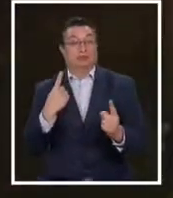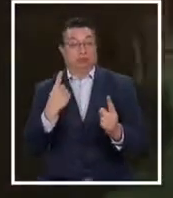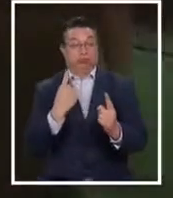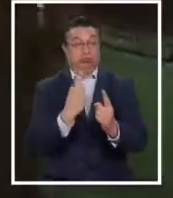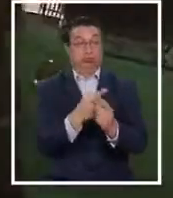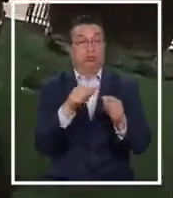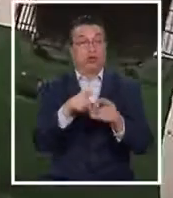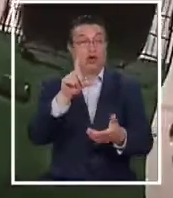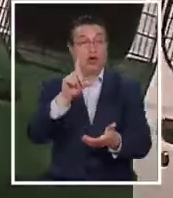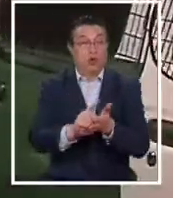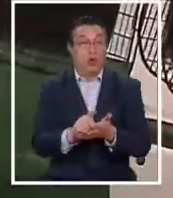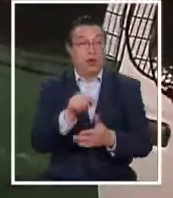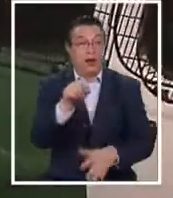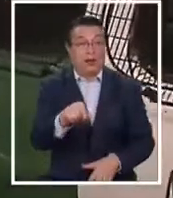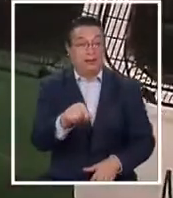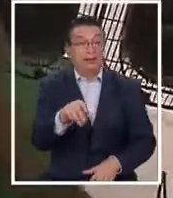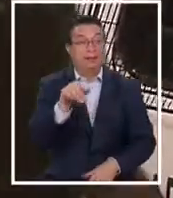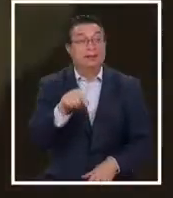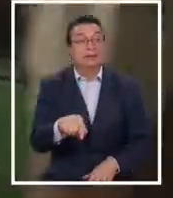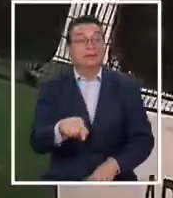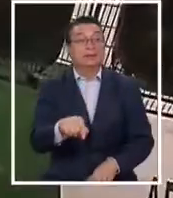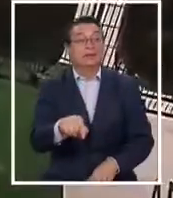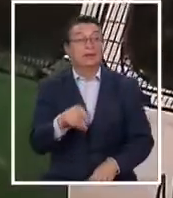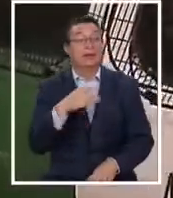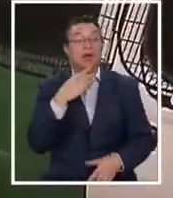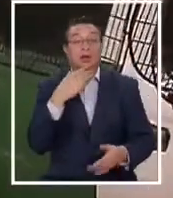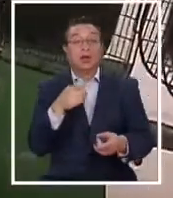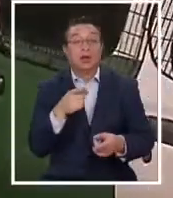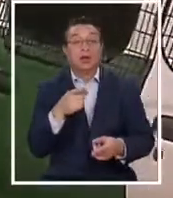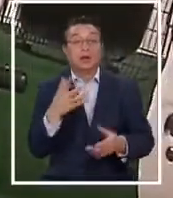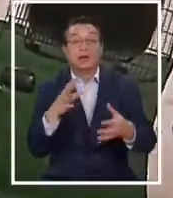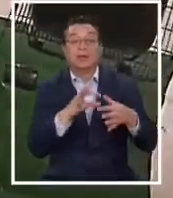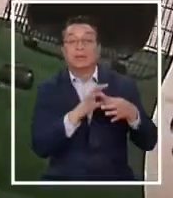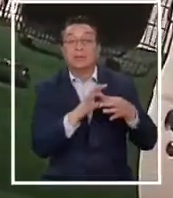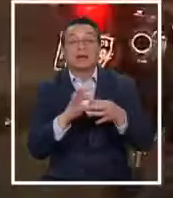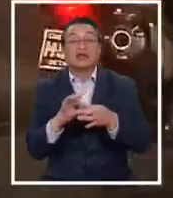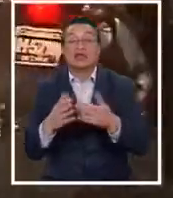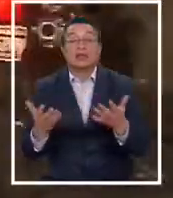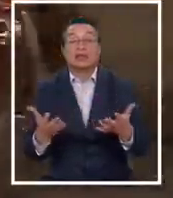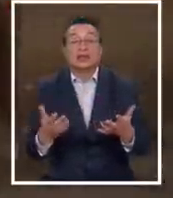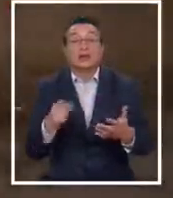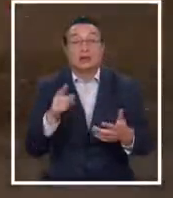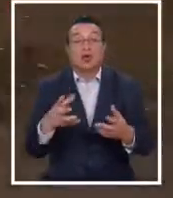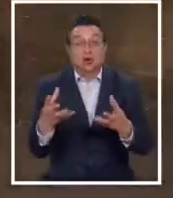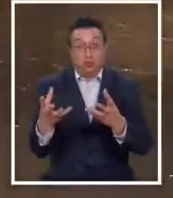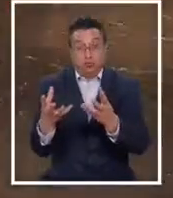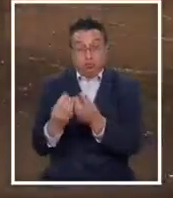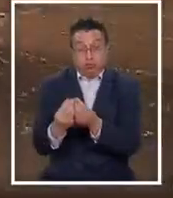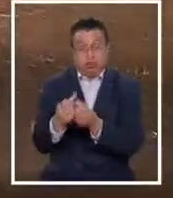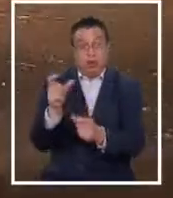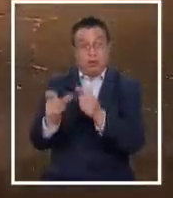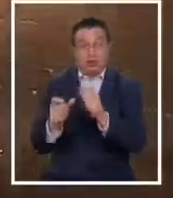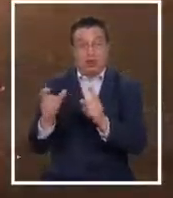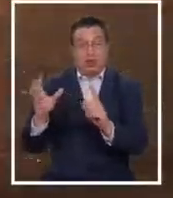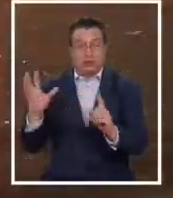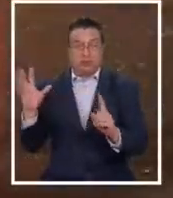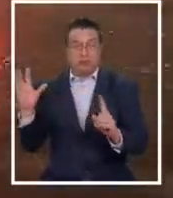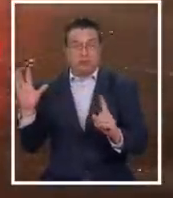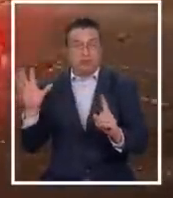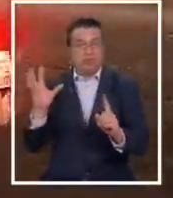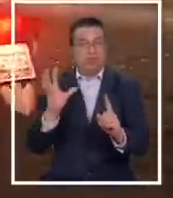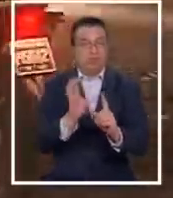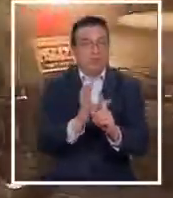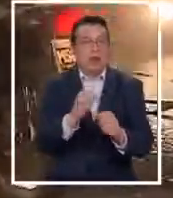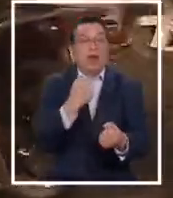lugar y es en ese momento entonces cuando lo que ocurre es que hay una turba que se acerca a